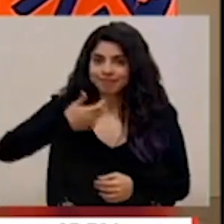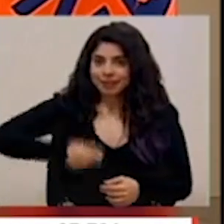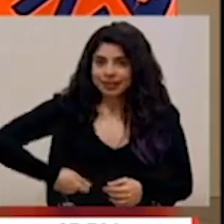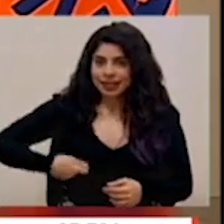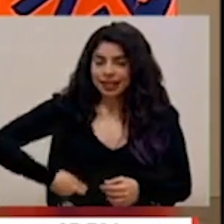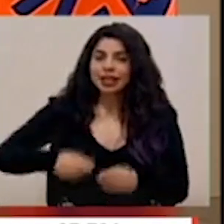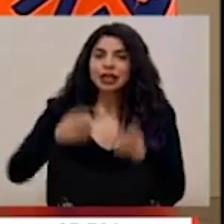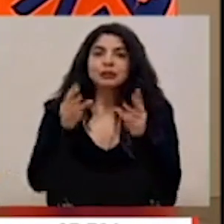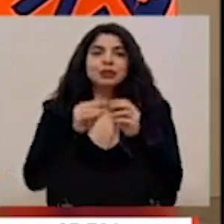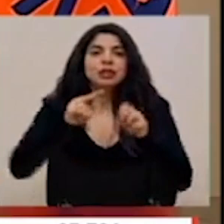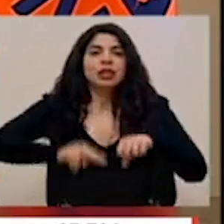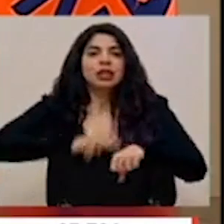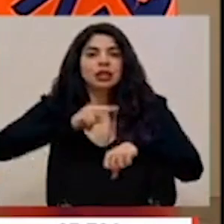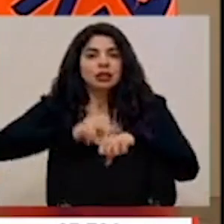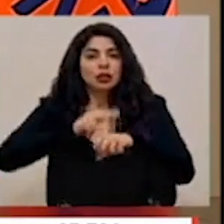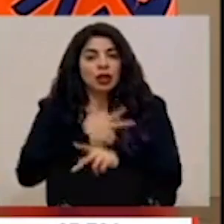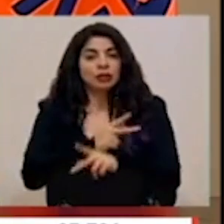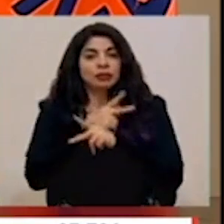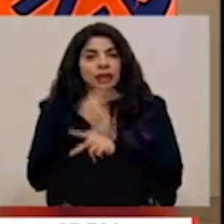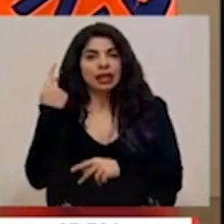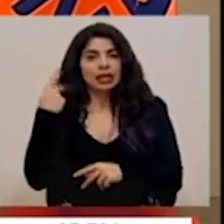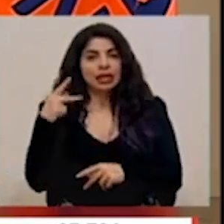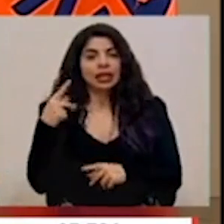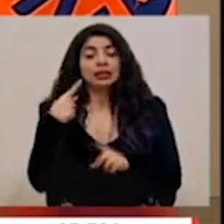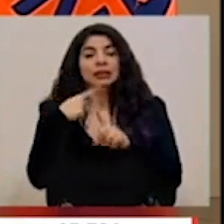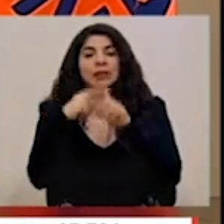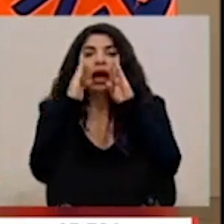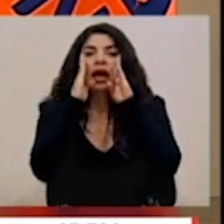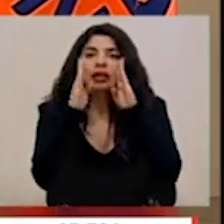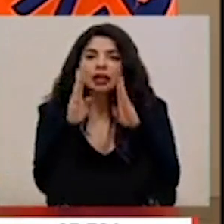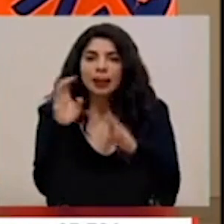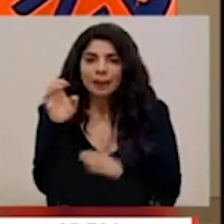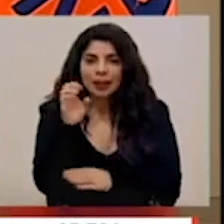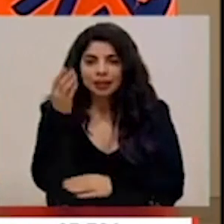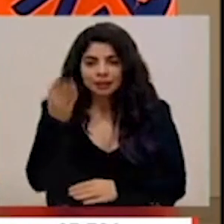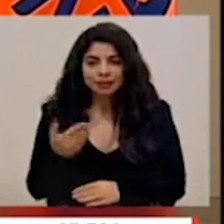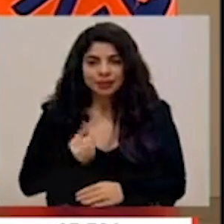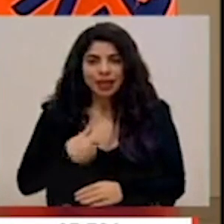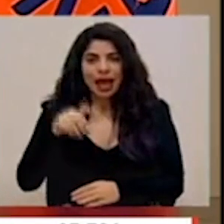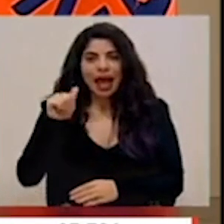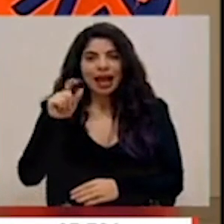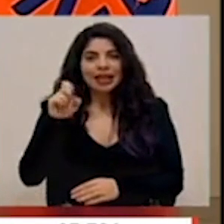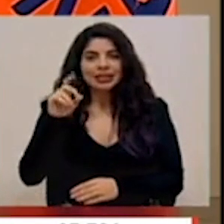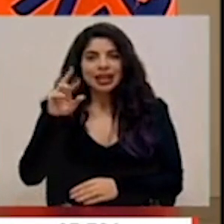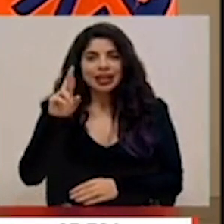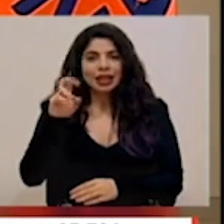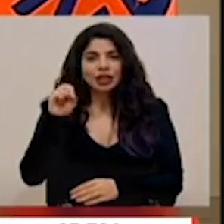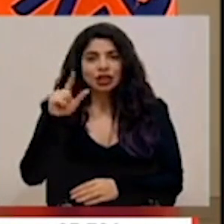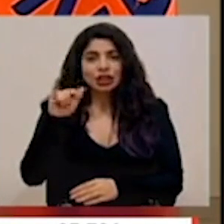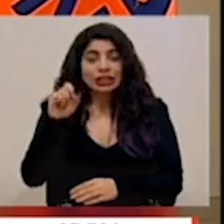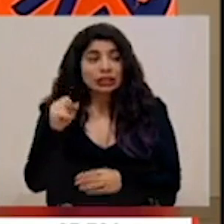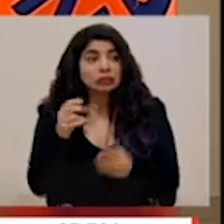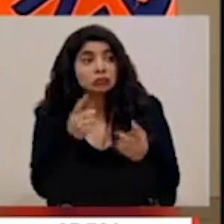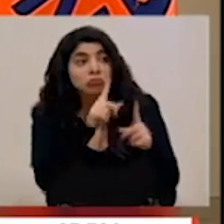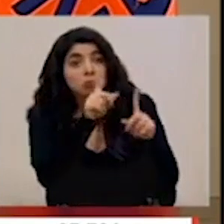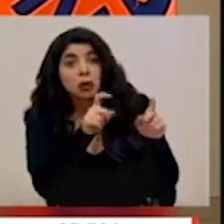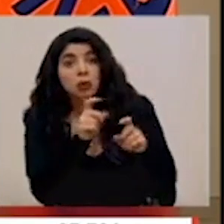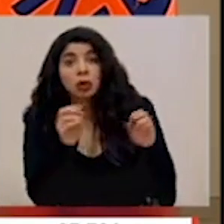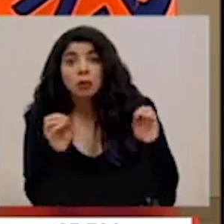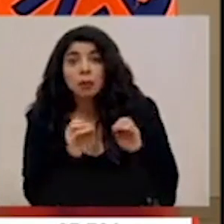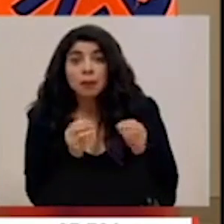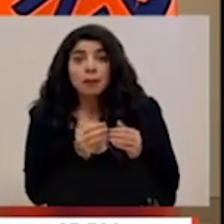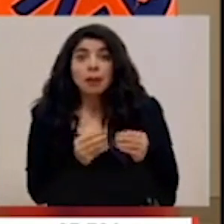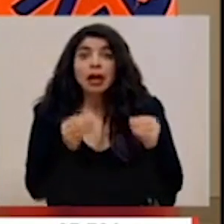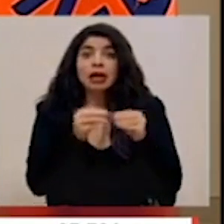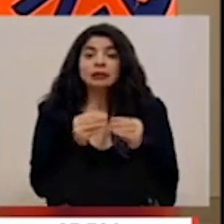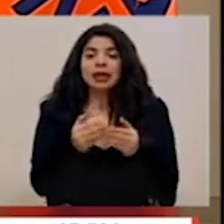de la Comisión Nacional de Prevención de Riesgos y Atención de Emergencias, el señor Alexander Solís. No contamos con más consultas, pero